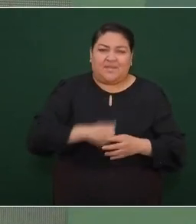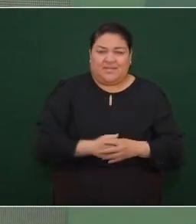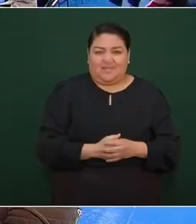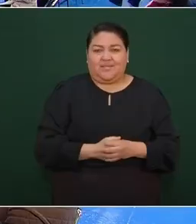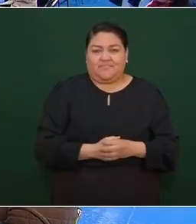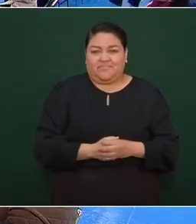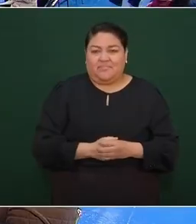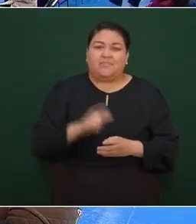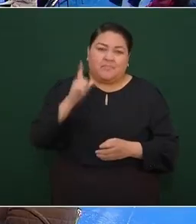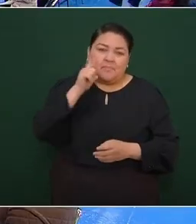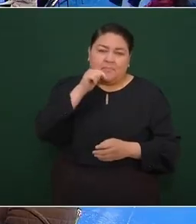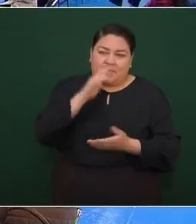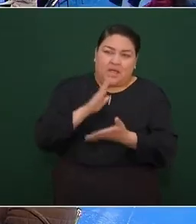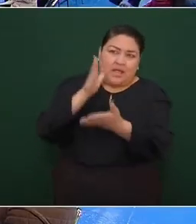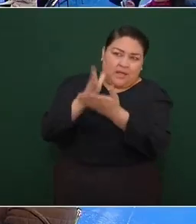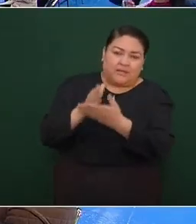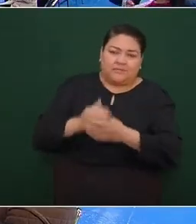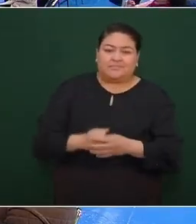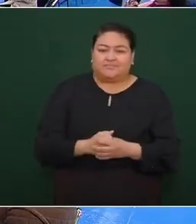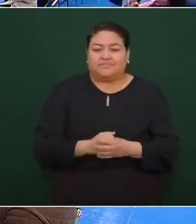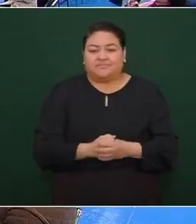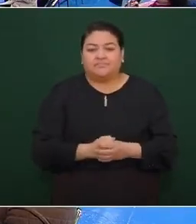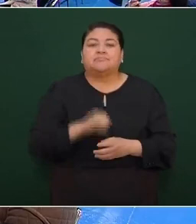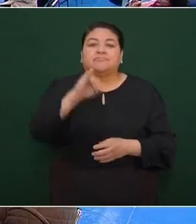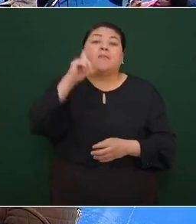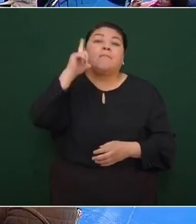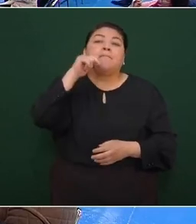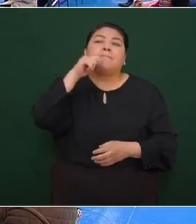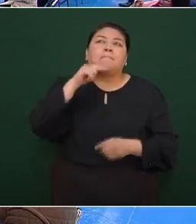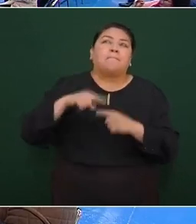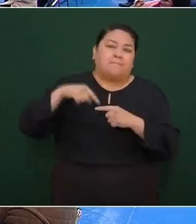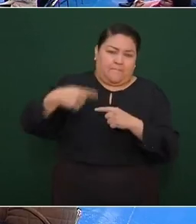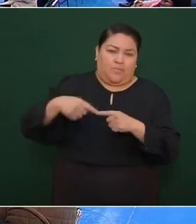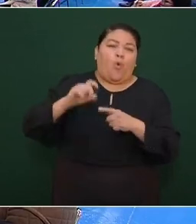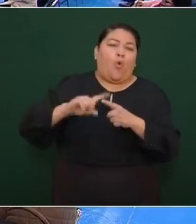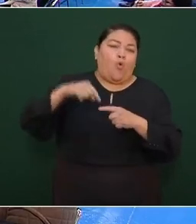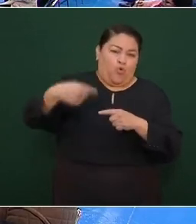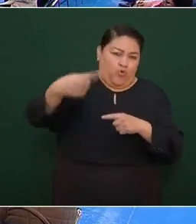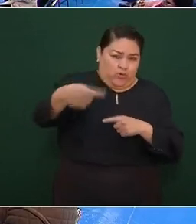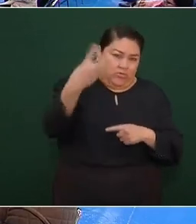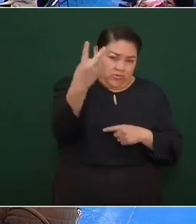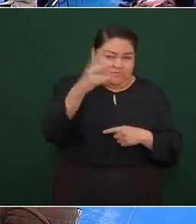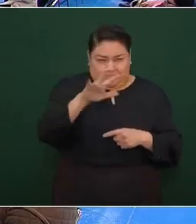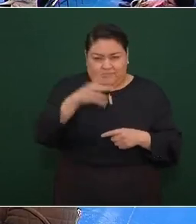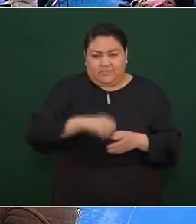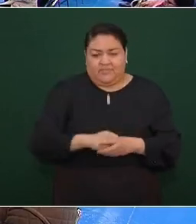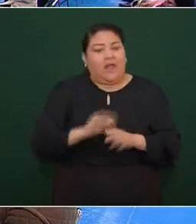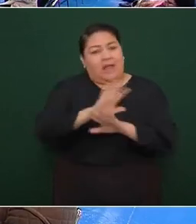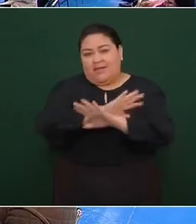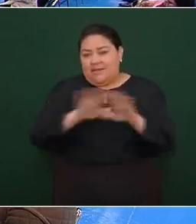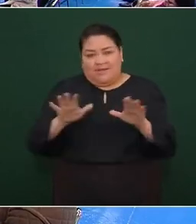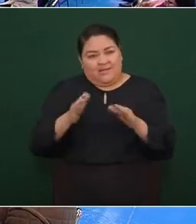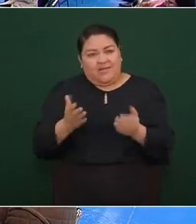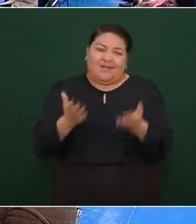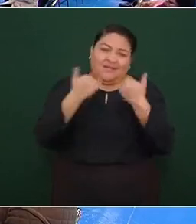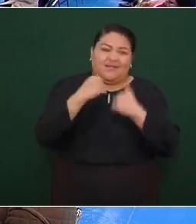allá en la ciudad mañana o pasado bueno vámonos